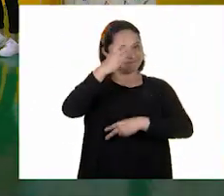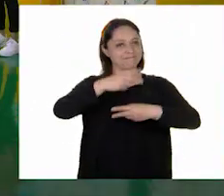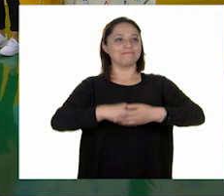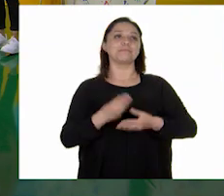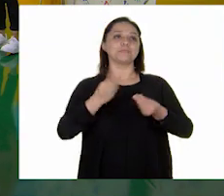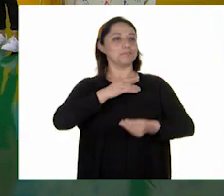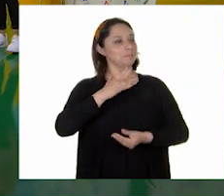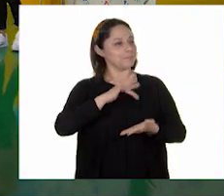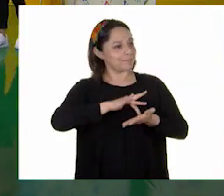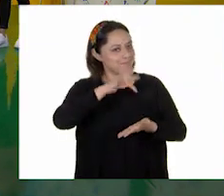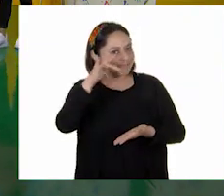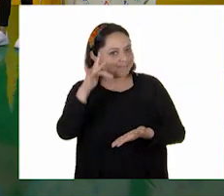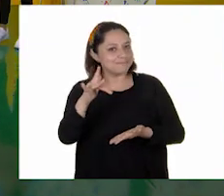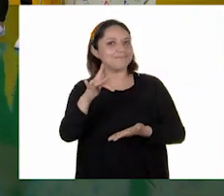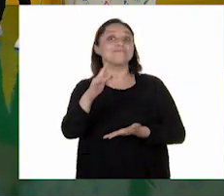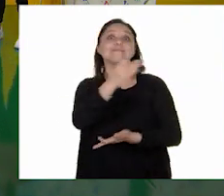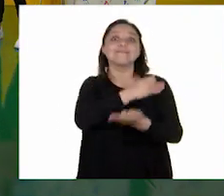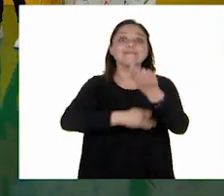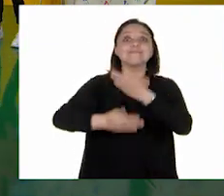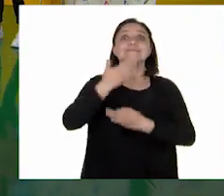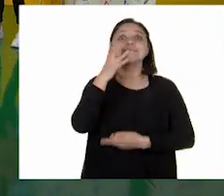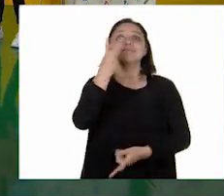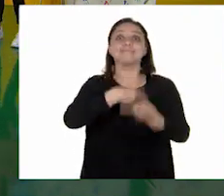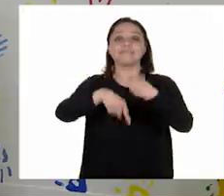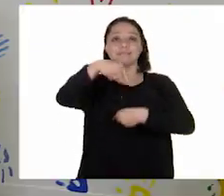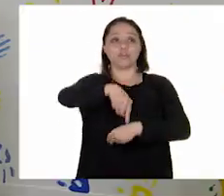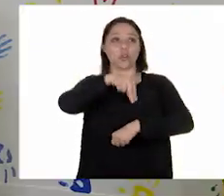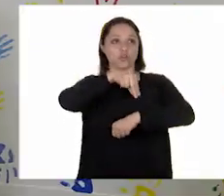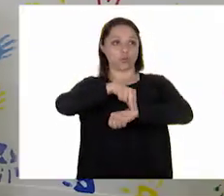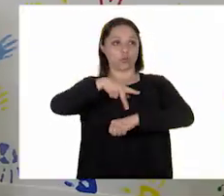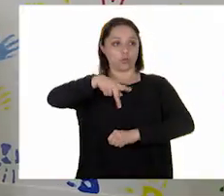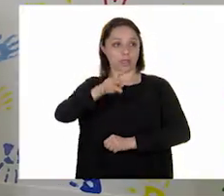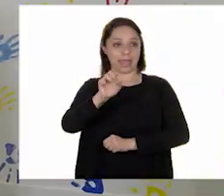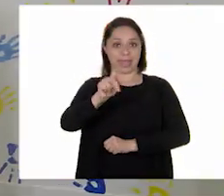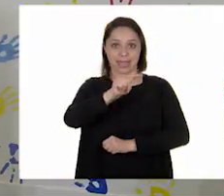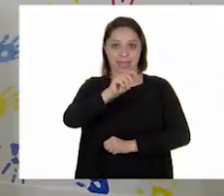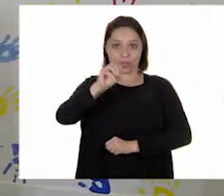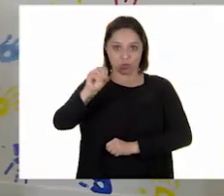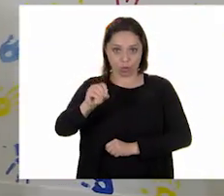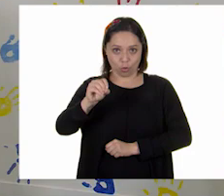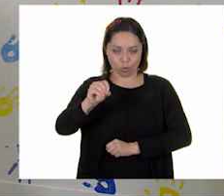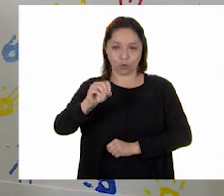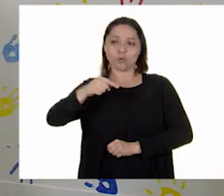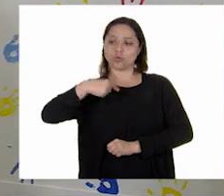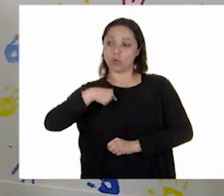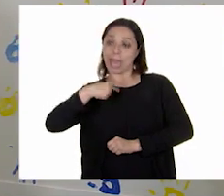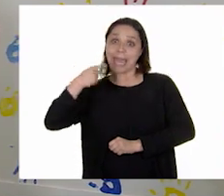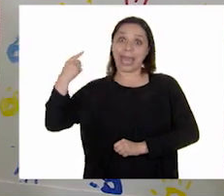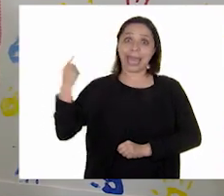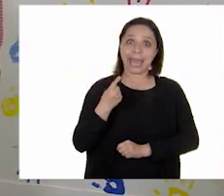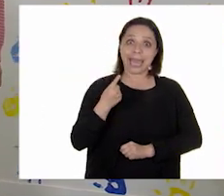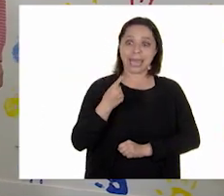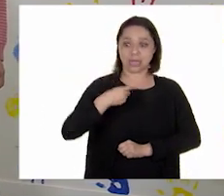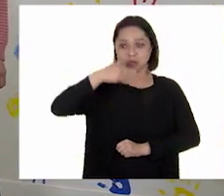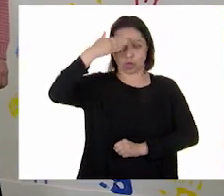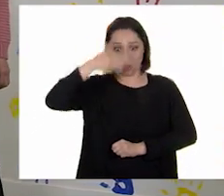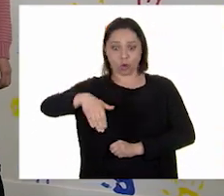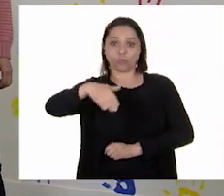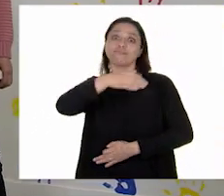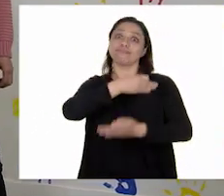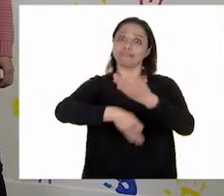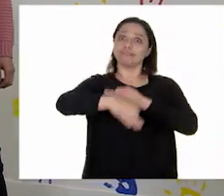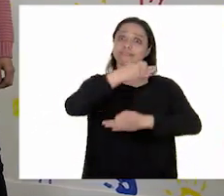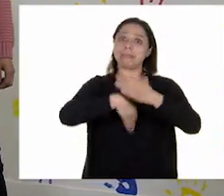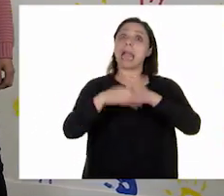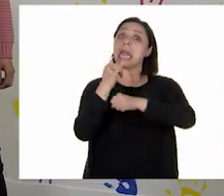Muchas gracias, bienvenidas y bienvenidos a todos. Yo soy la doctora Keto, que todo lo sabe y lo que no, lo investiga. No